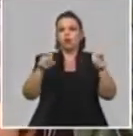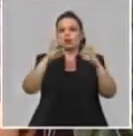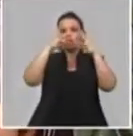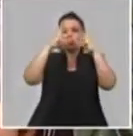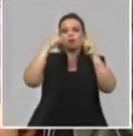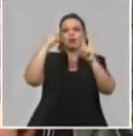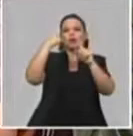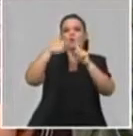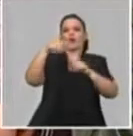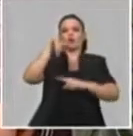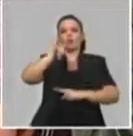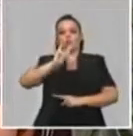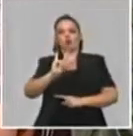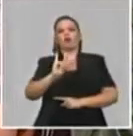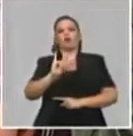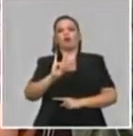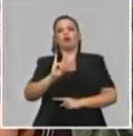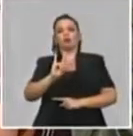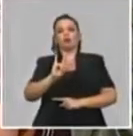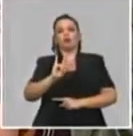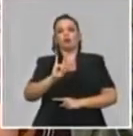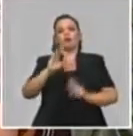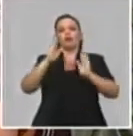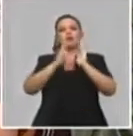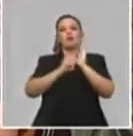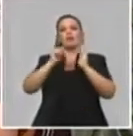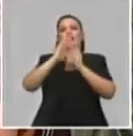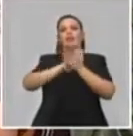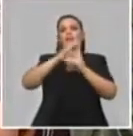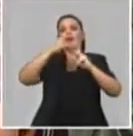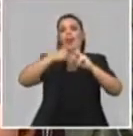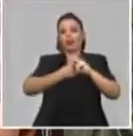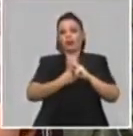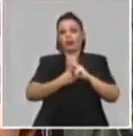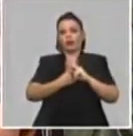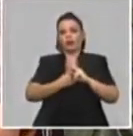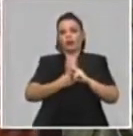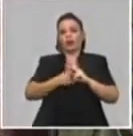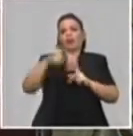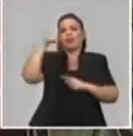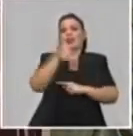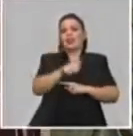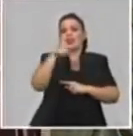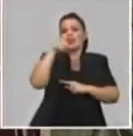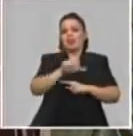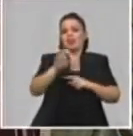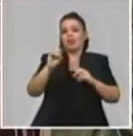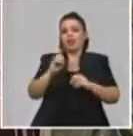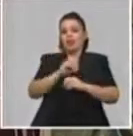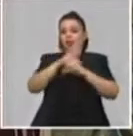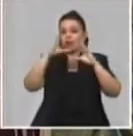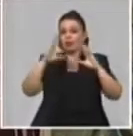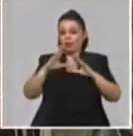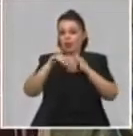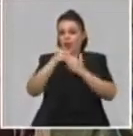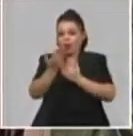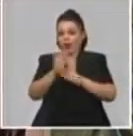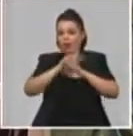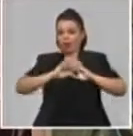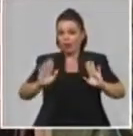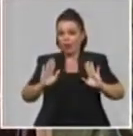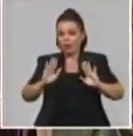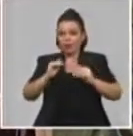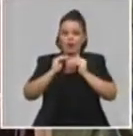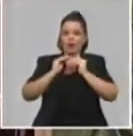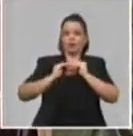Quinti 42. Y en el mes de mayo, en los primeros diez días, inclusive esas órdenes superan todas las órdenes que se generaron en abril y todas